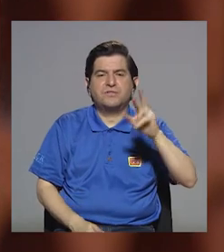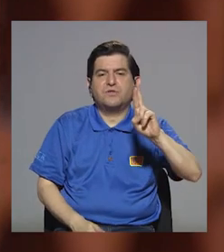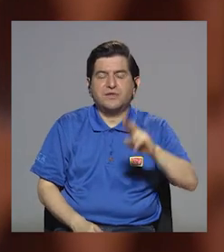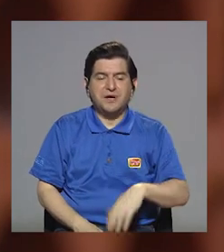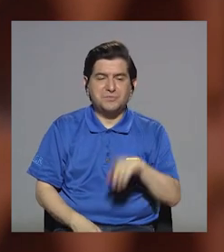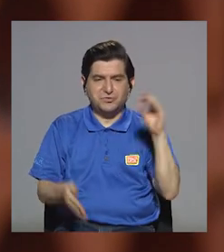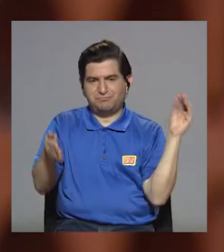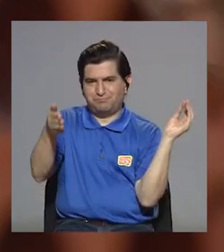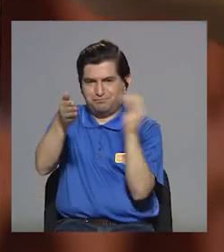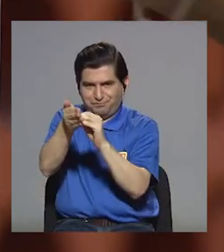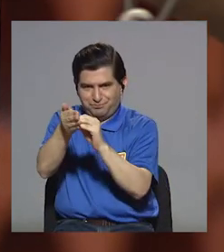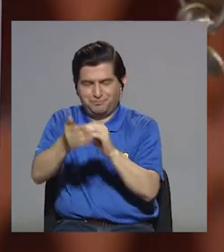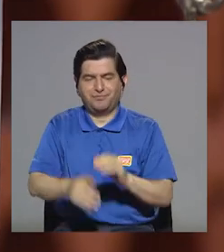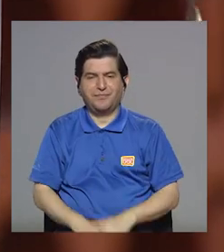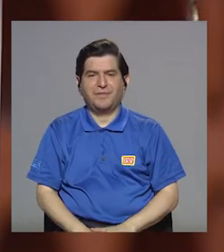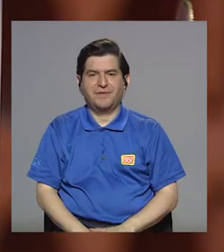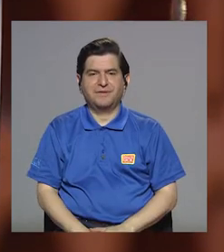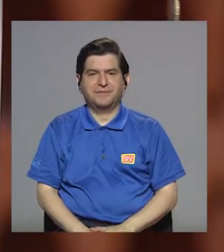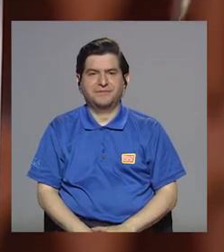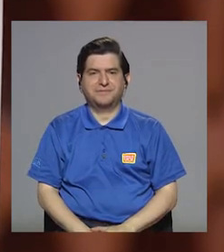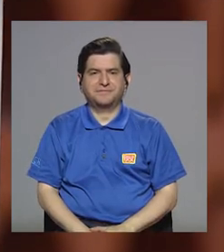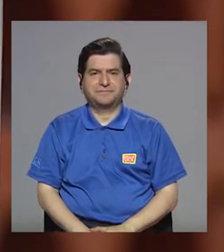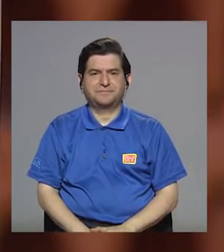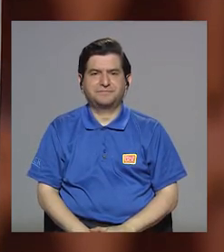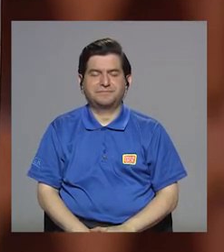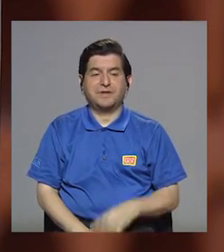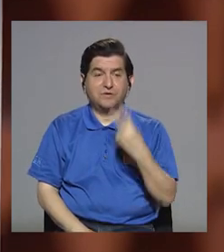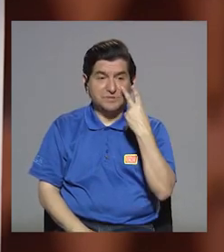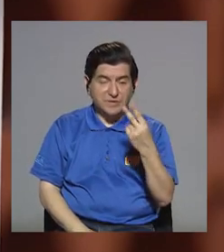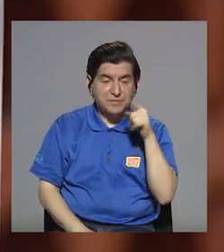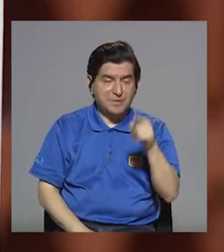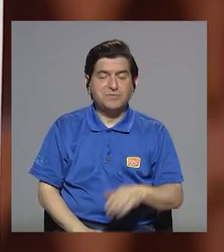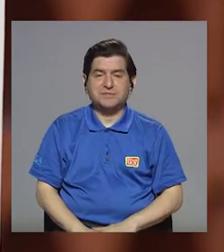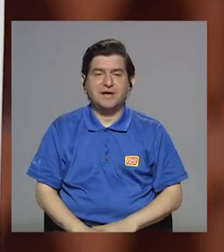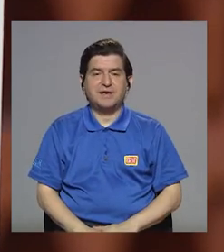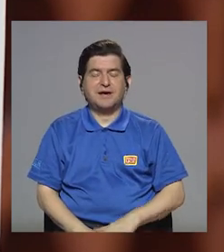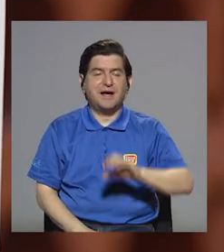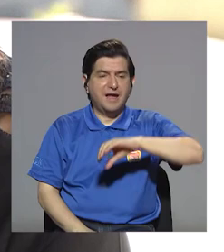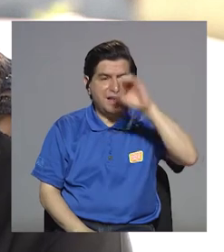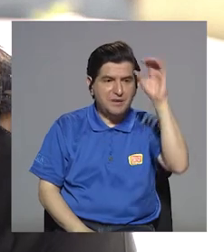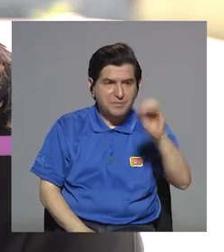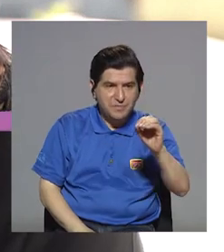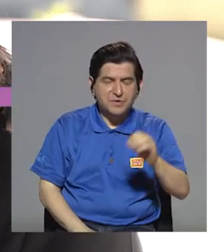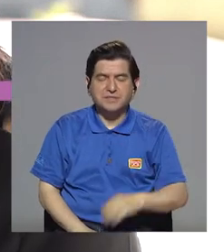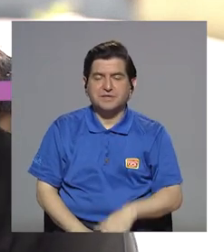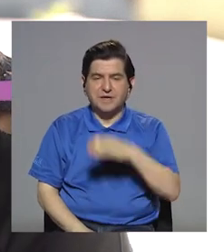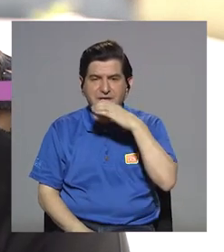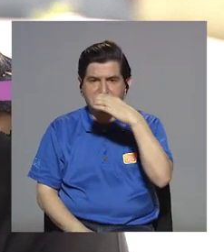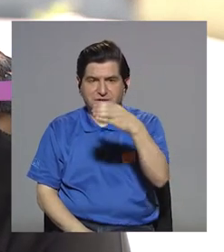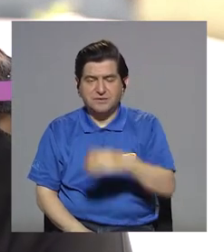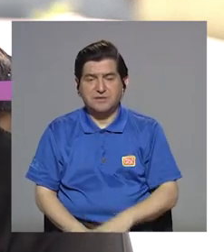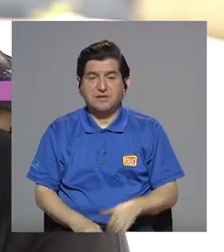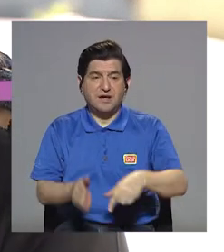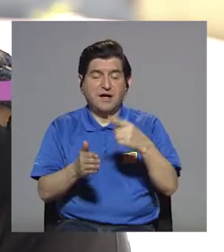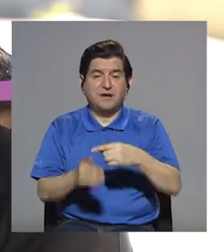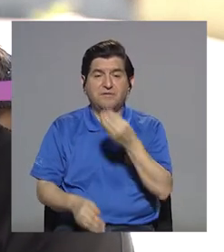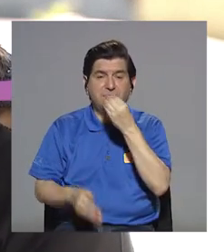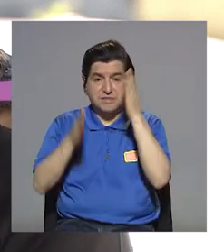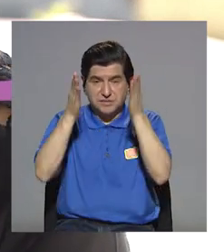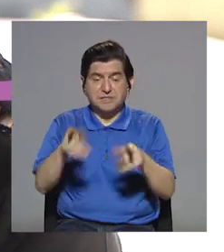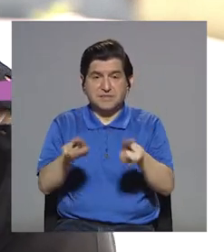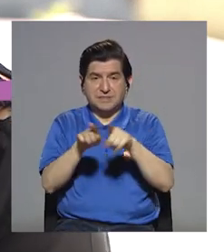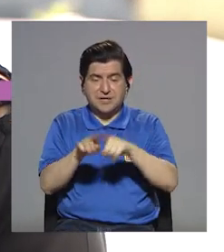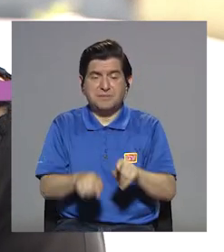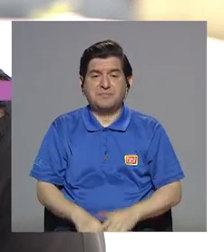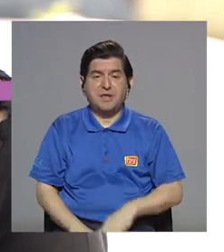ese valor recomendado diario? Entonces, nos tenemos que fijar en cuántos gramos y en el porcentaje recomendado. A veces, no sé si los nutricionistas se